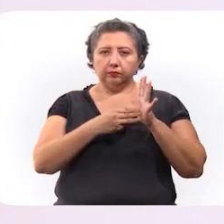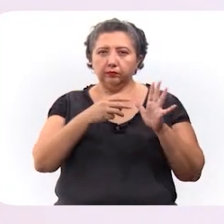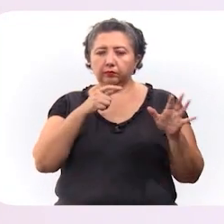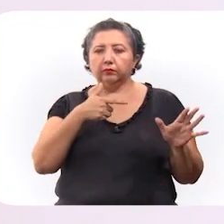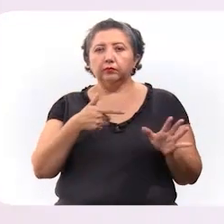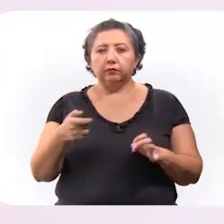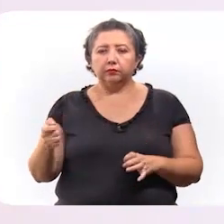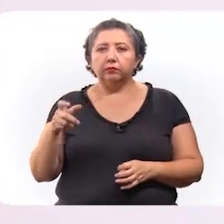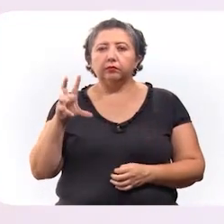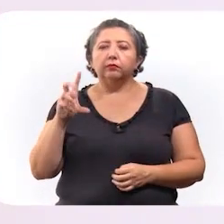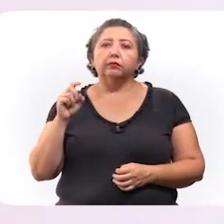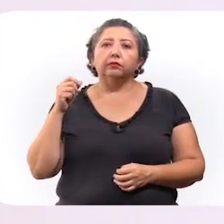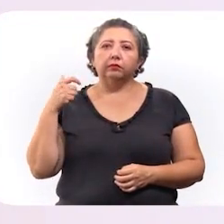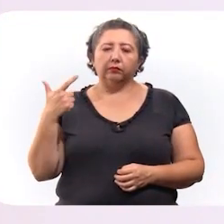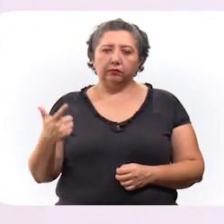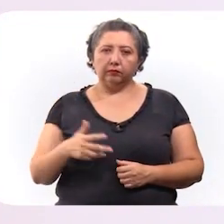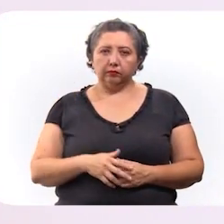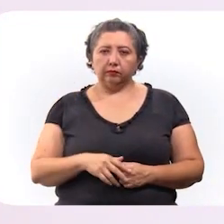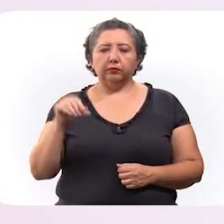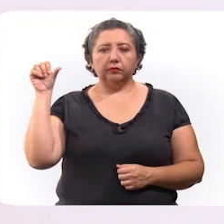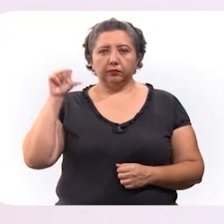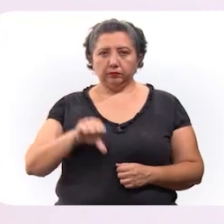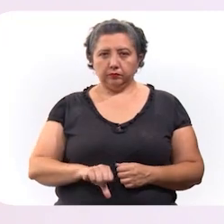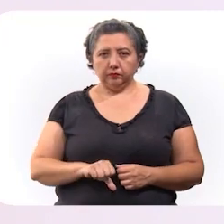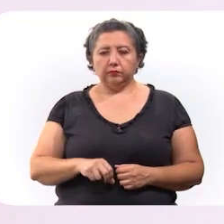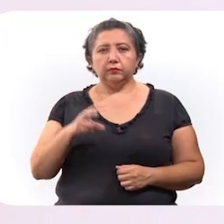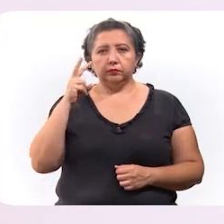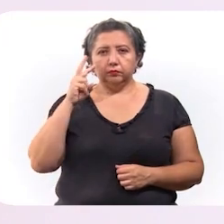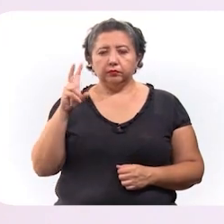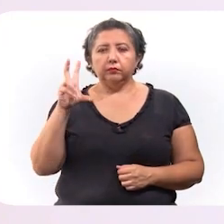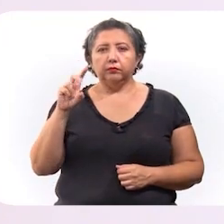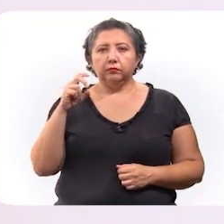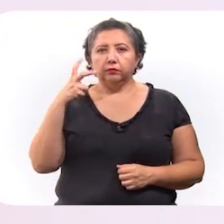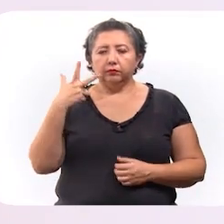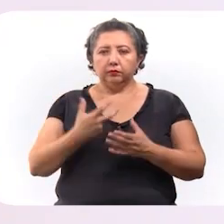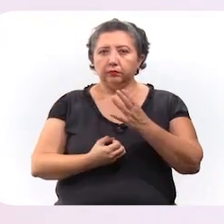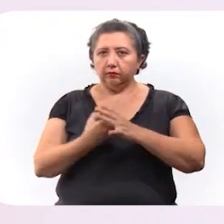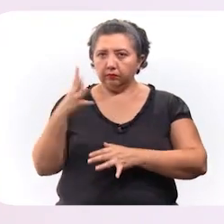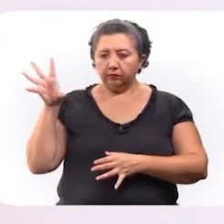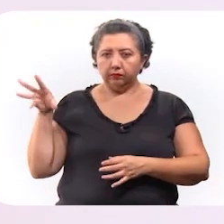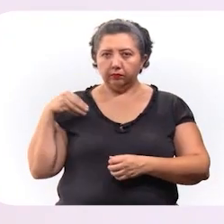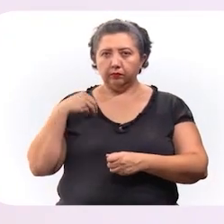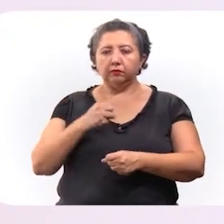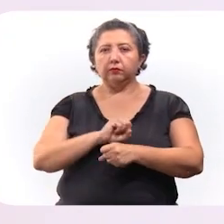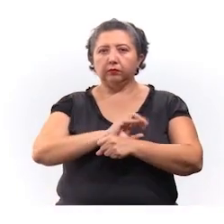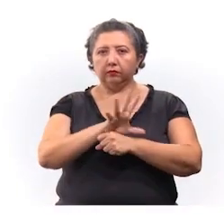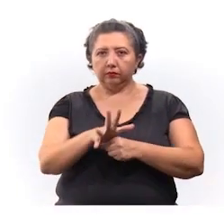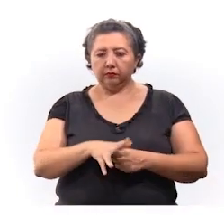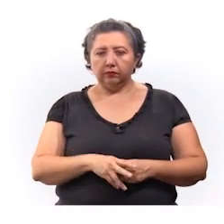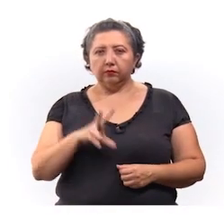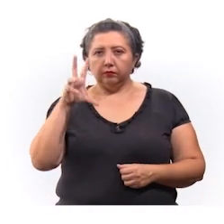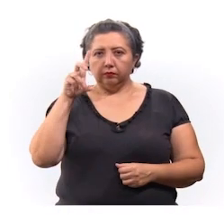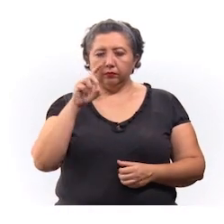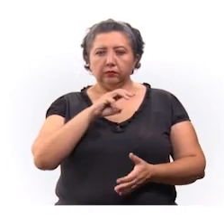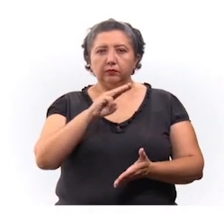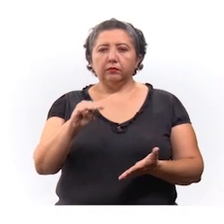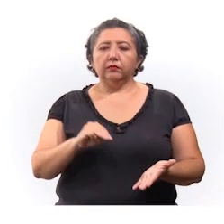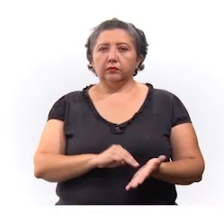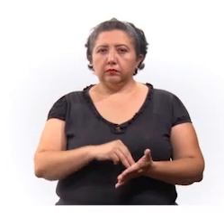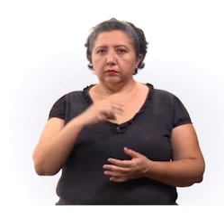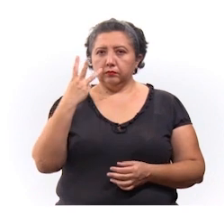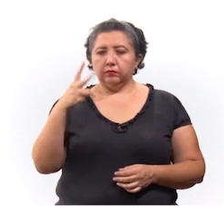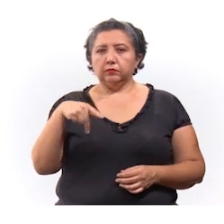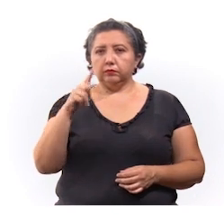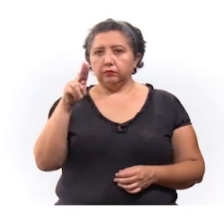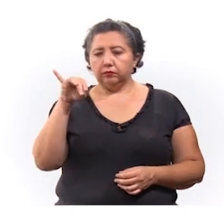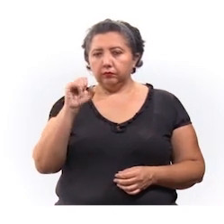,737. Hoy se detectaron 38 nuevos contagios de coronavirus. 30 en Mérida, 3